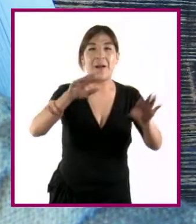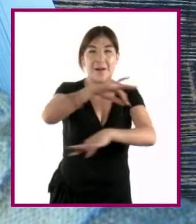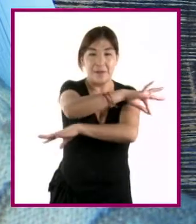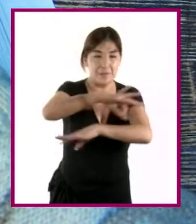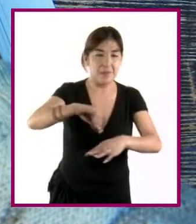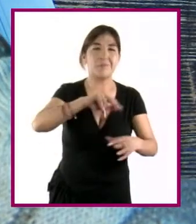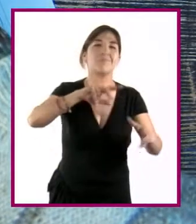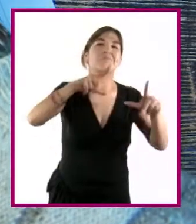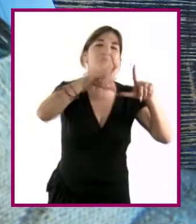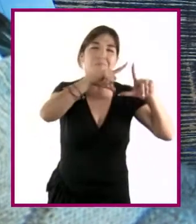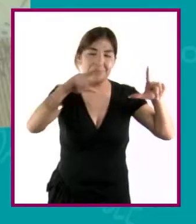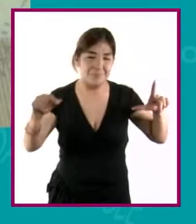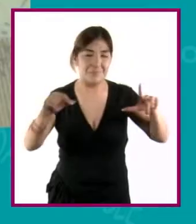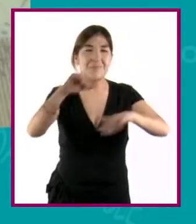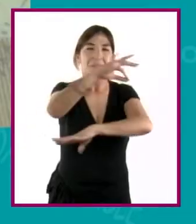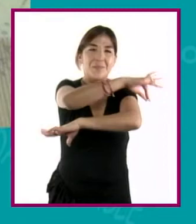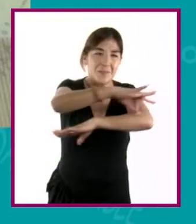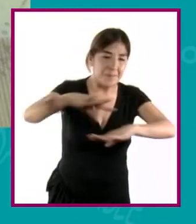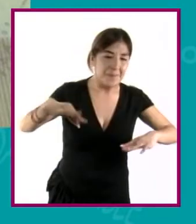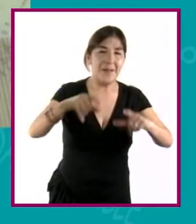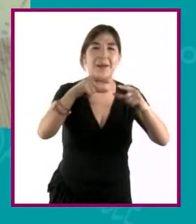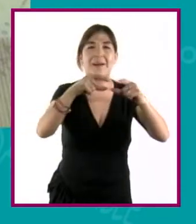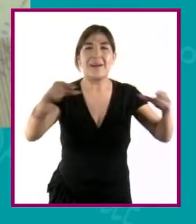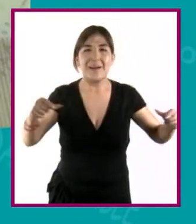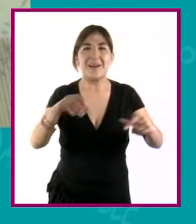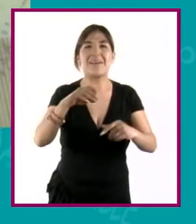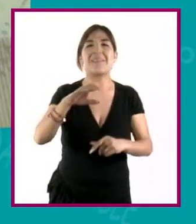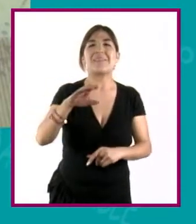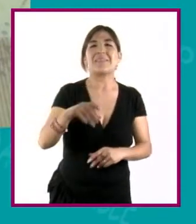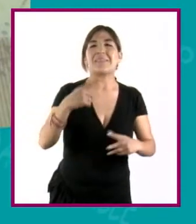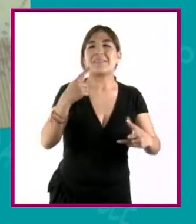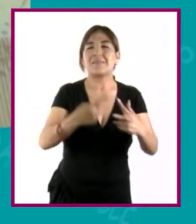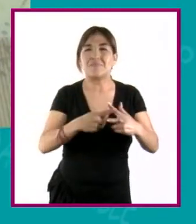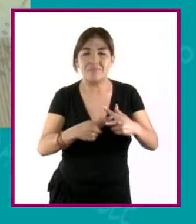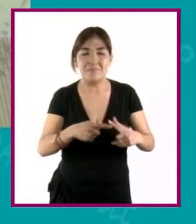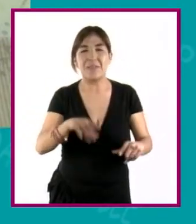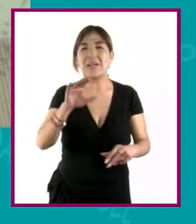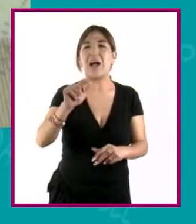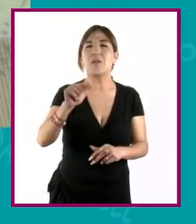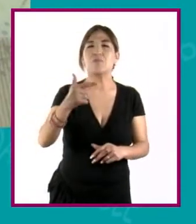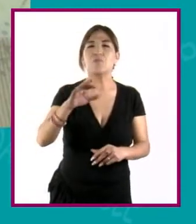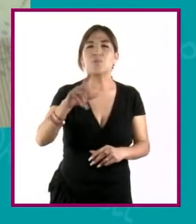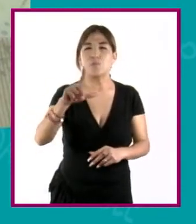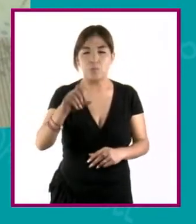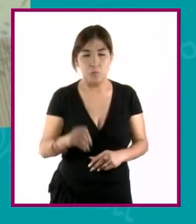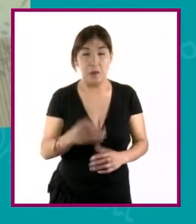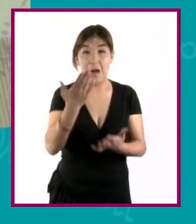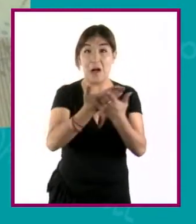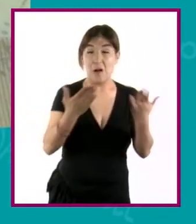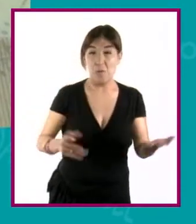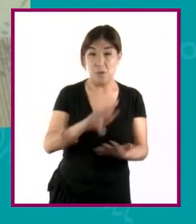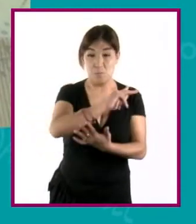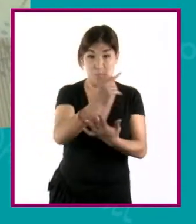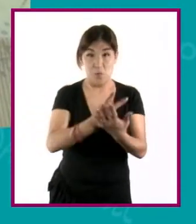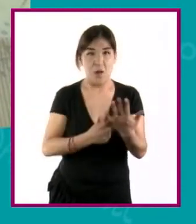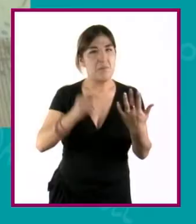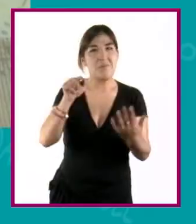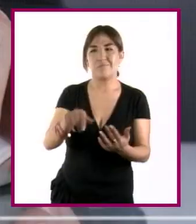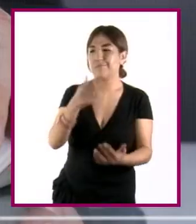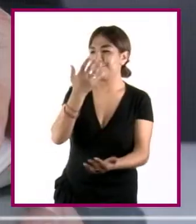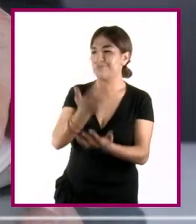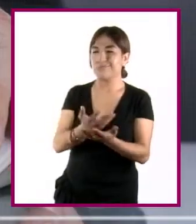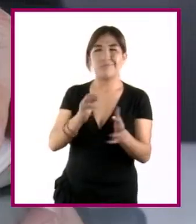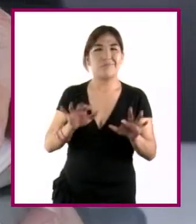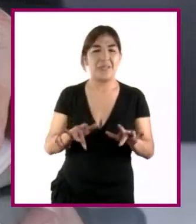el compás, el escalímetro, la regla de cálculo en algún momento y actualmente los programas pueden ser los que tienen que ver con